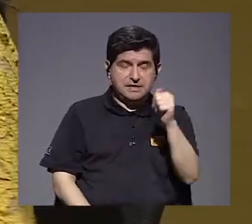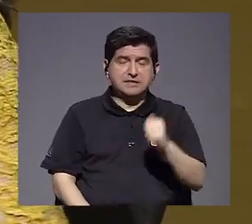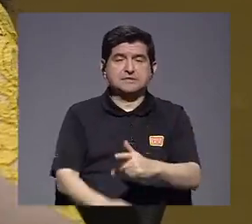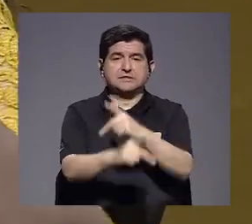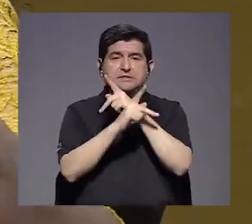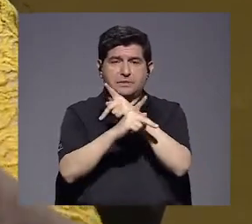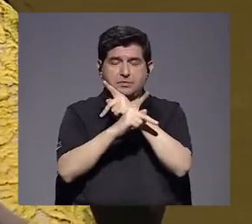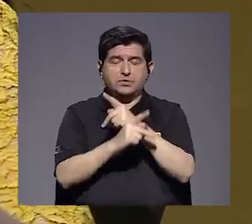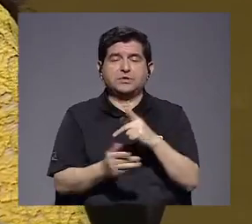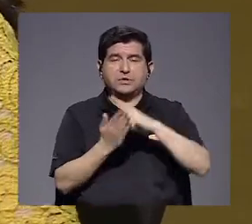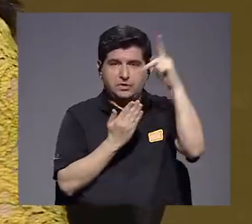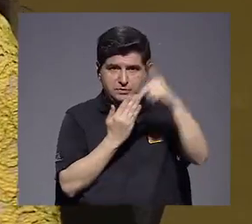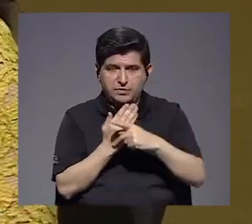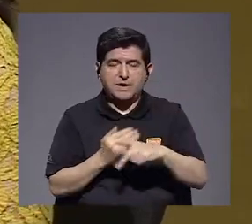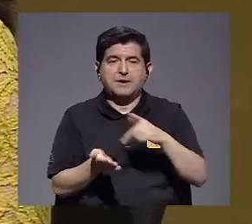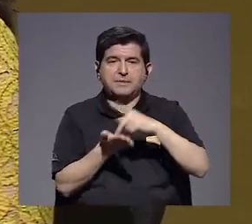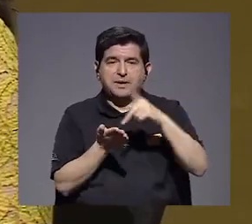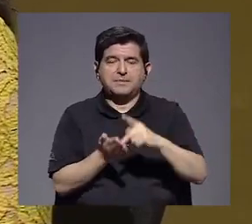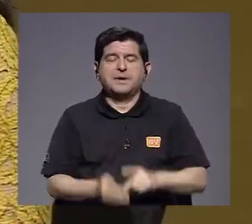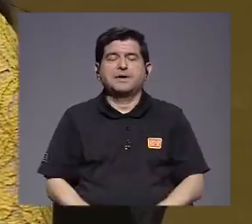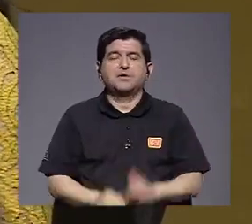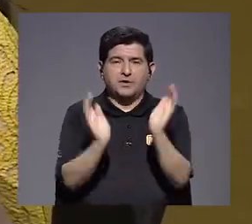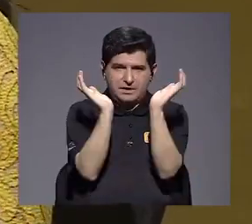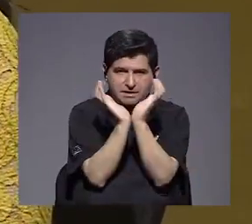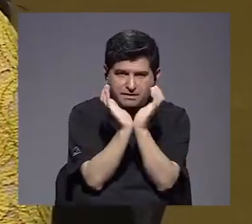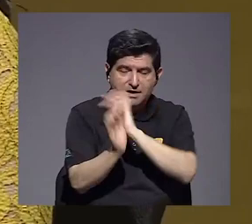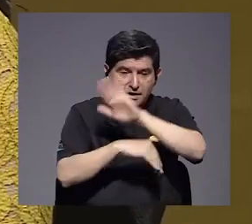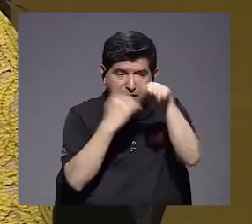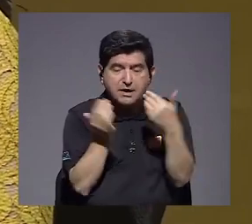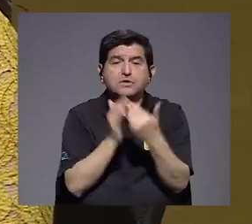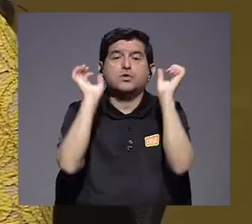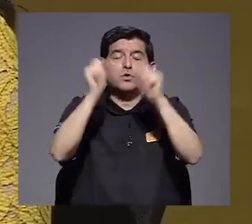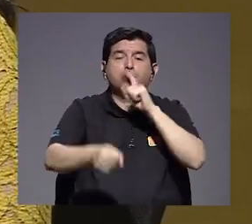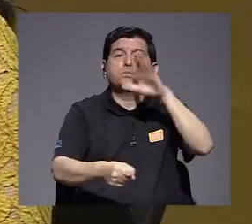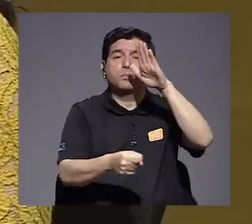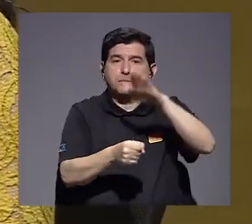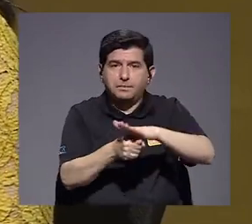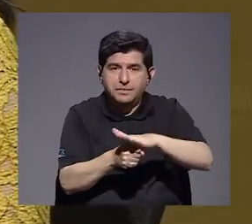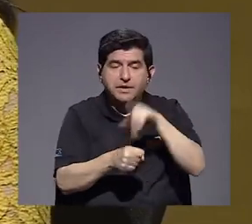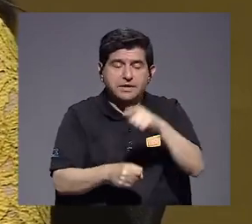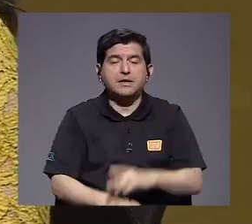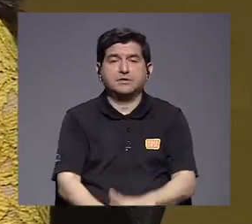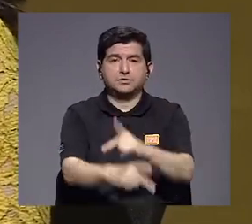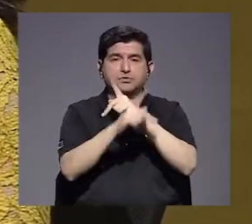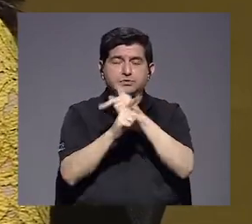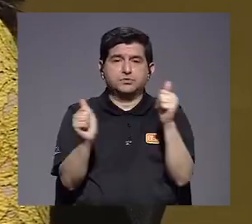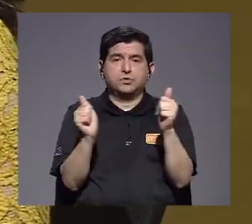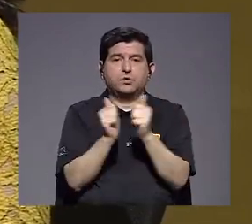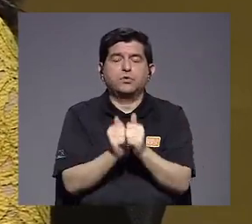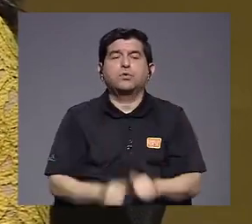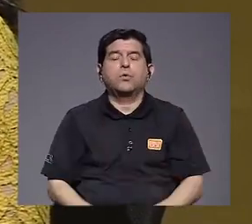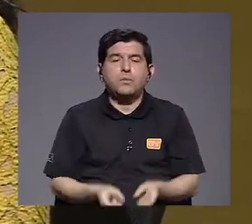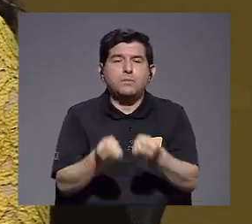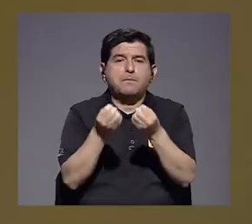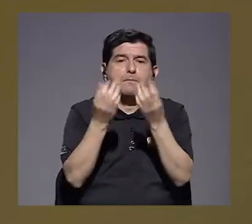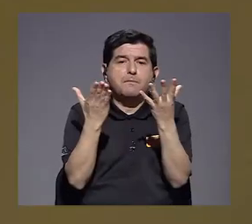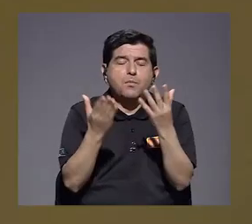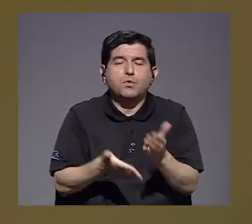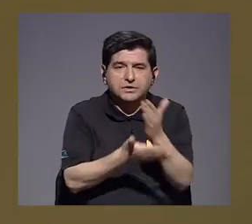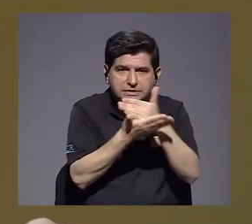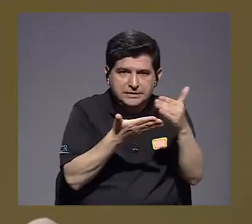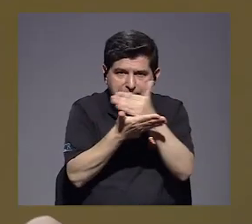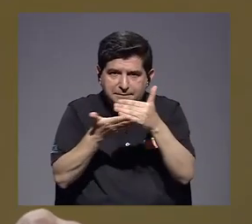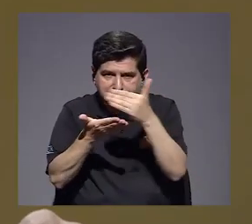proteger y hacer frente al pago de la caja también, que todo eso se pueda dar y eso está cubierto con los multilaterales. Yo sería